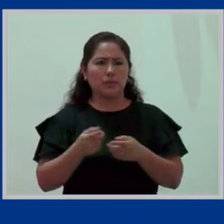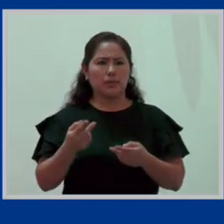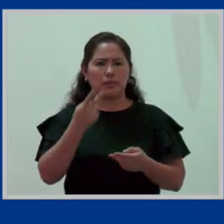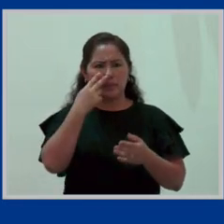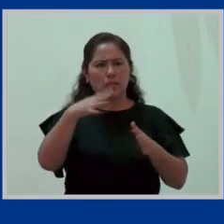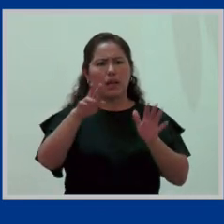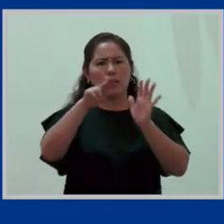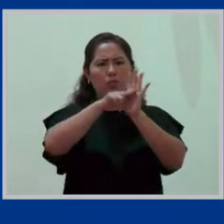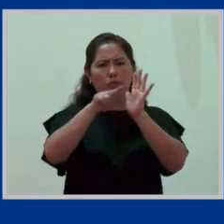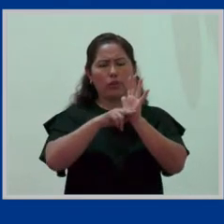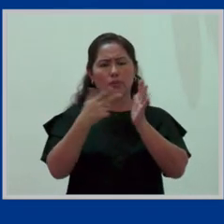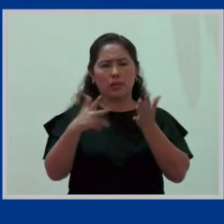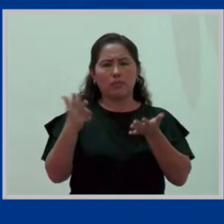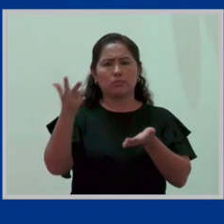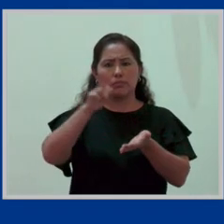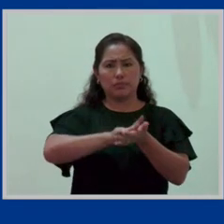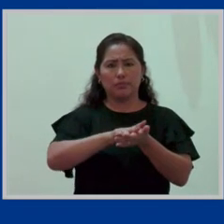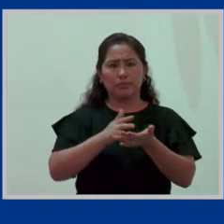normas.